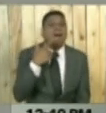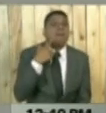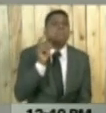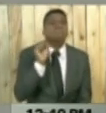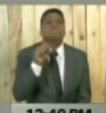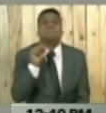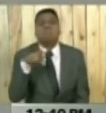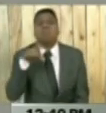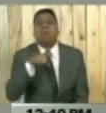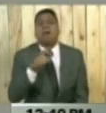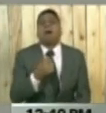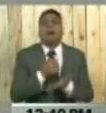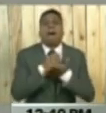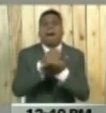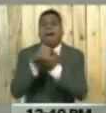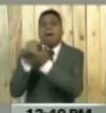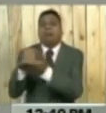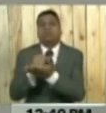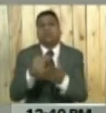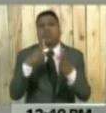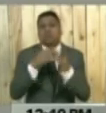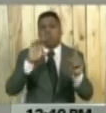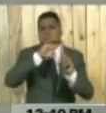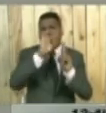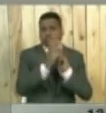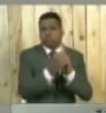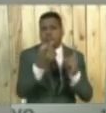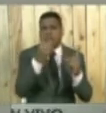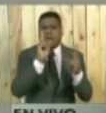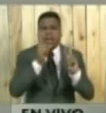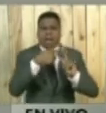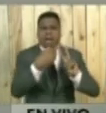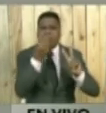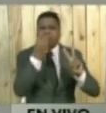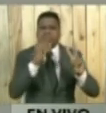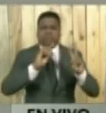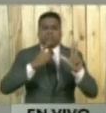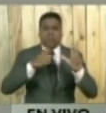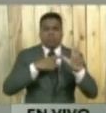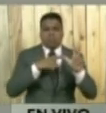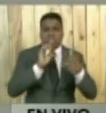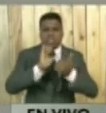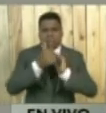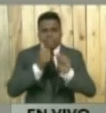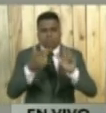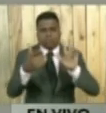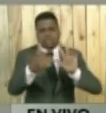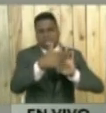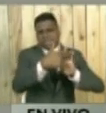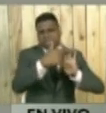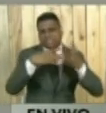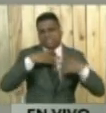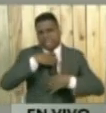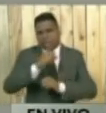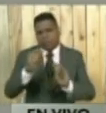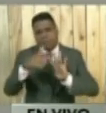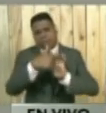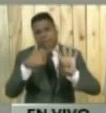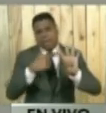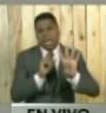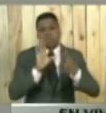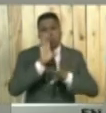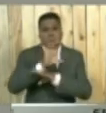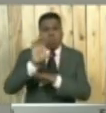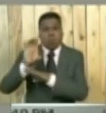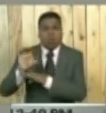que ver con educación, cultura, deporte, alimentación, salud, y todos los aspectos que brinda la revolución